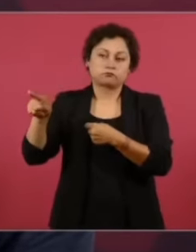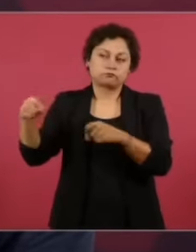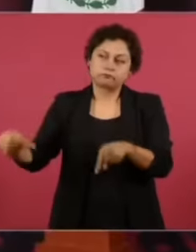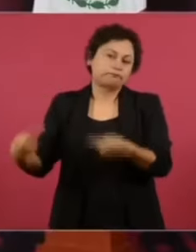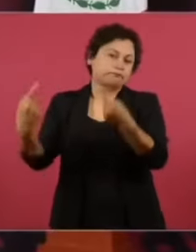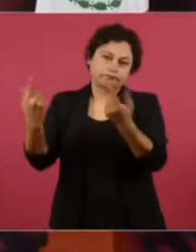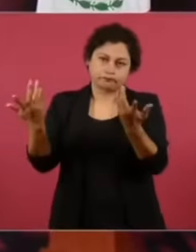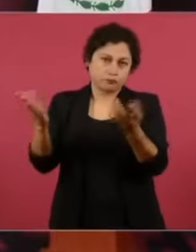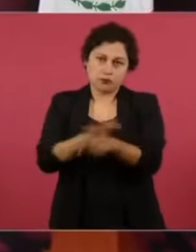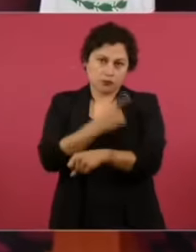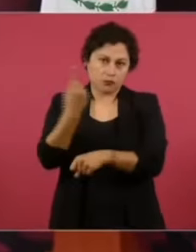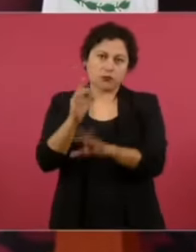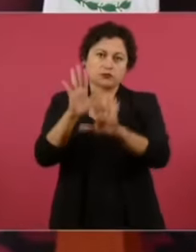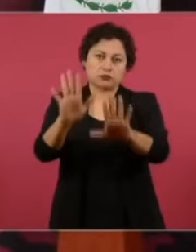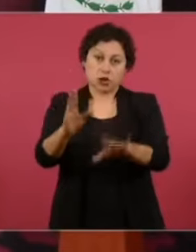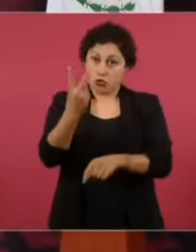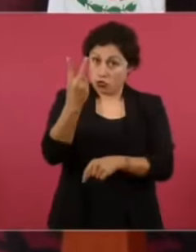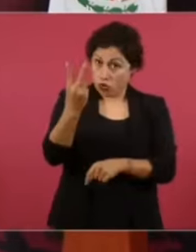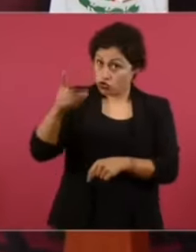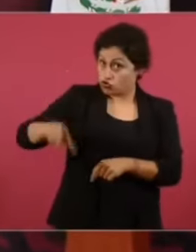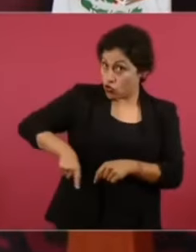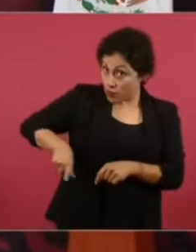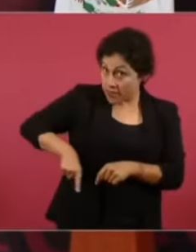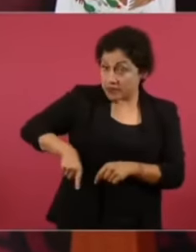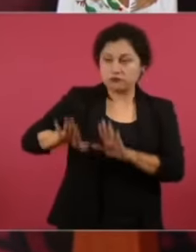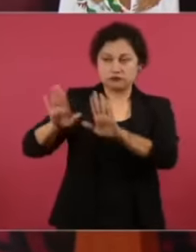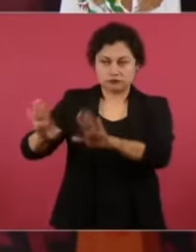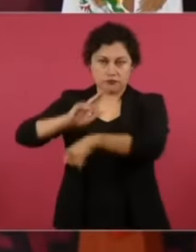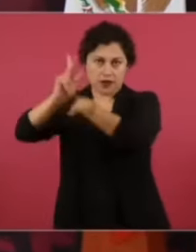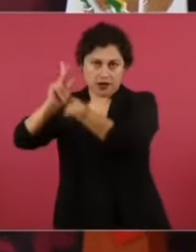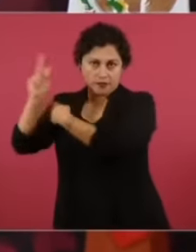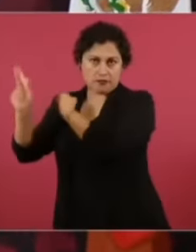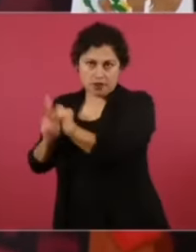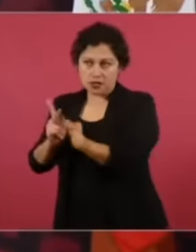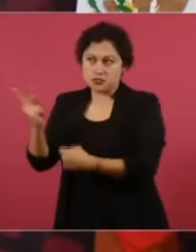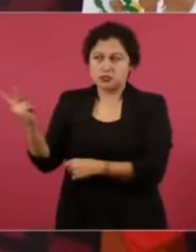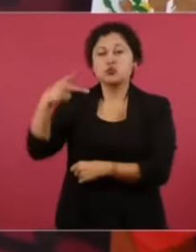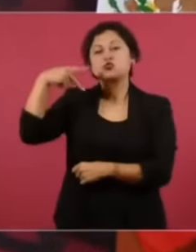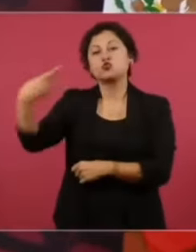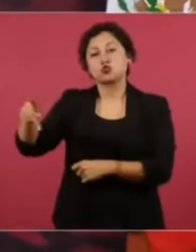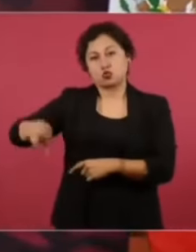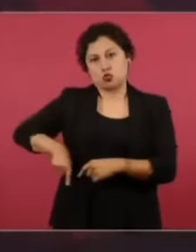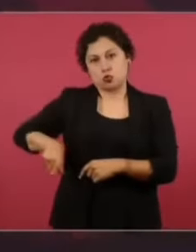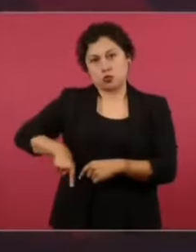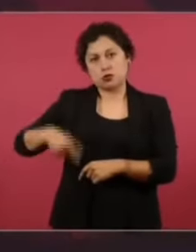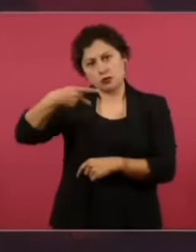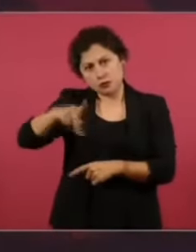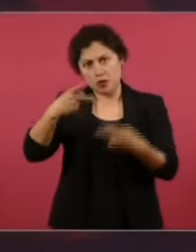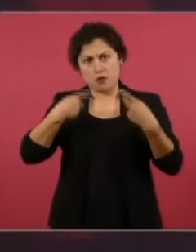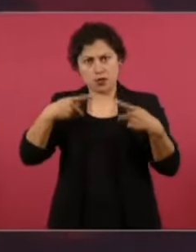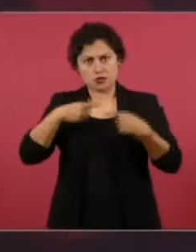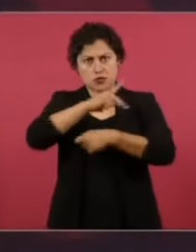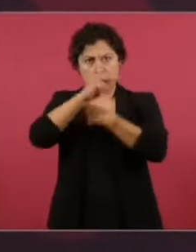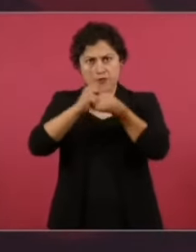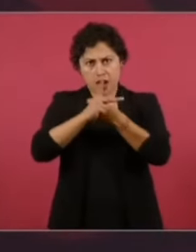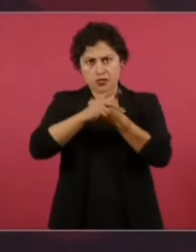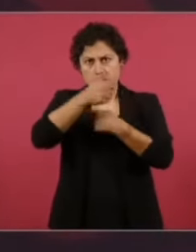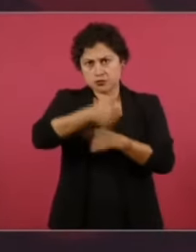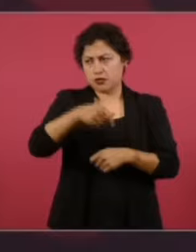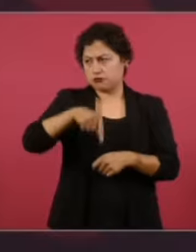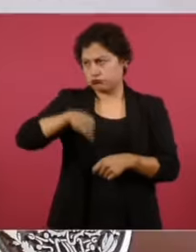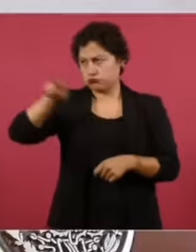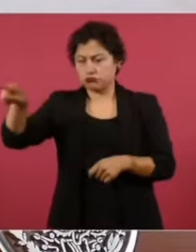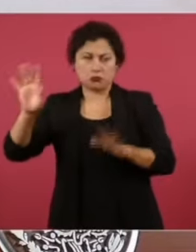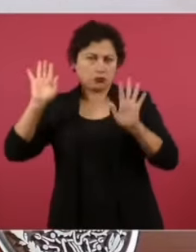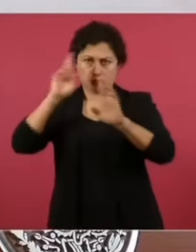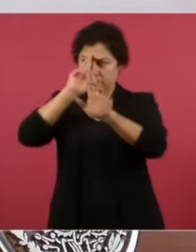estamos hablando de los gobiernos de Ecuador y de Perú, no de los pueblos, porque somos muy respetuosos de